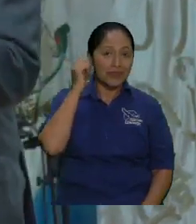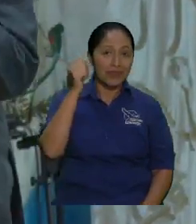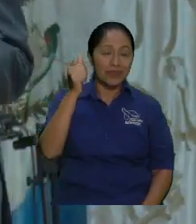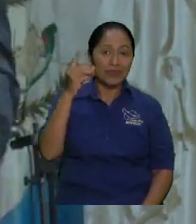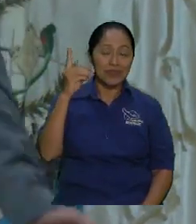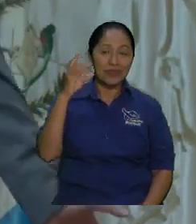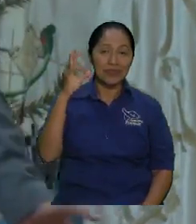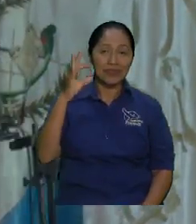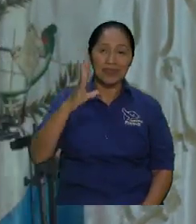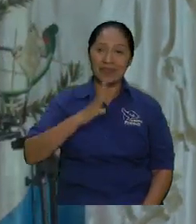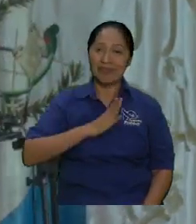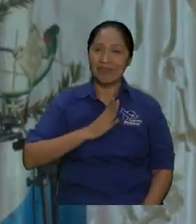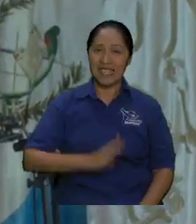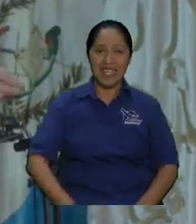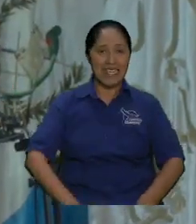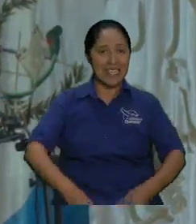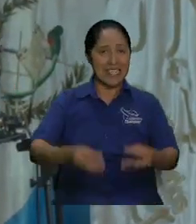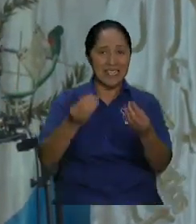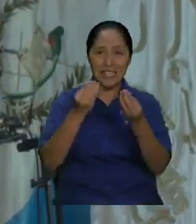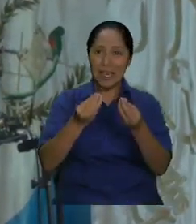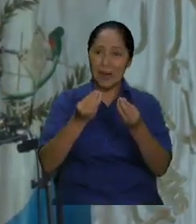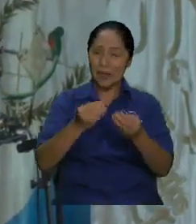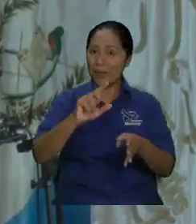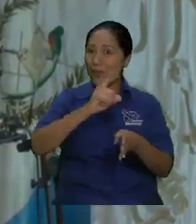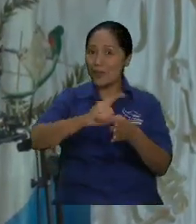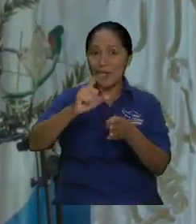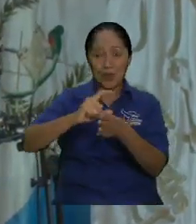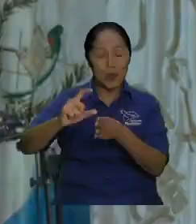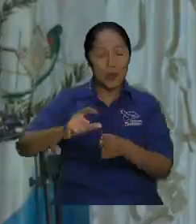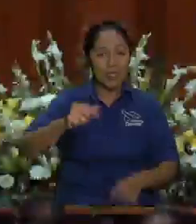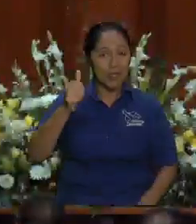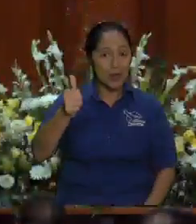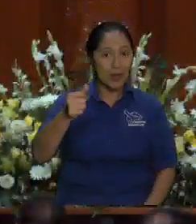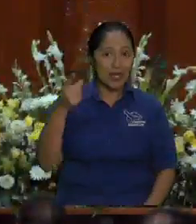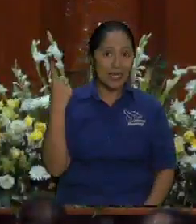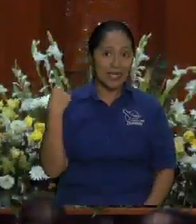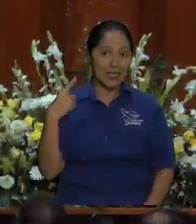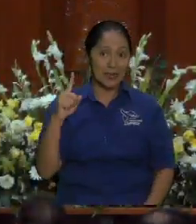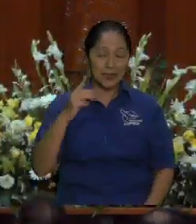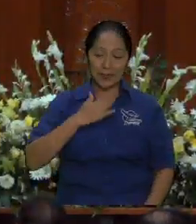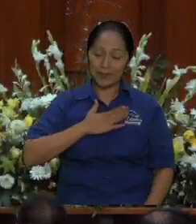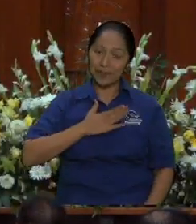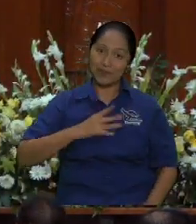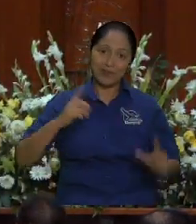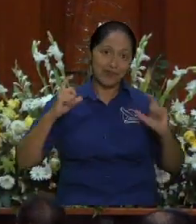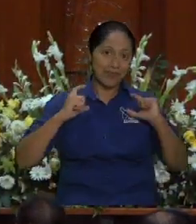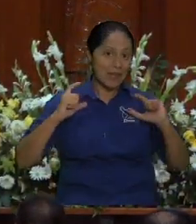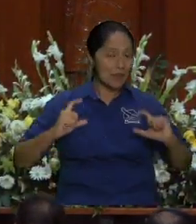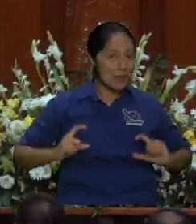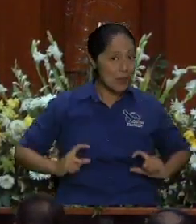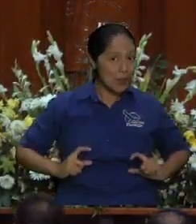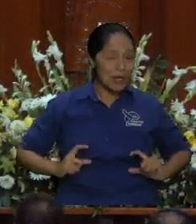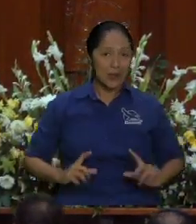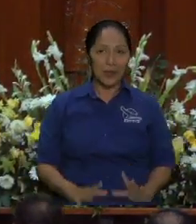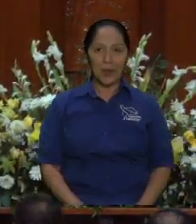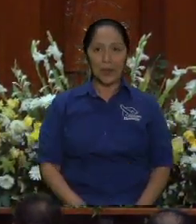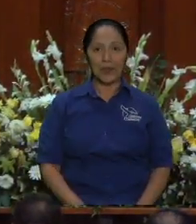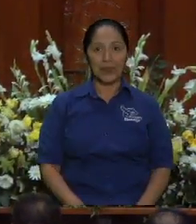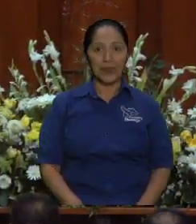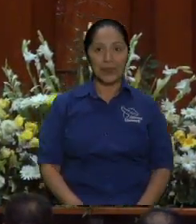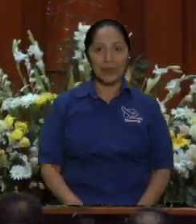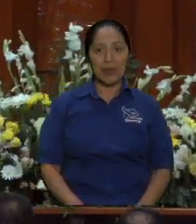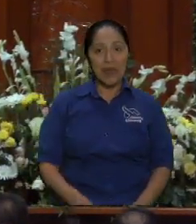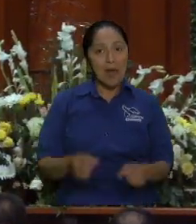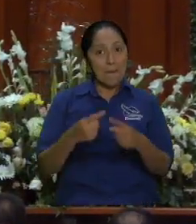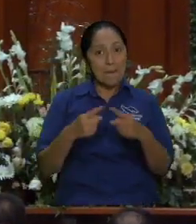vitamina A, vitamina E. Pero ella sí sabía. Lo que le estoy tratando de decir es que la mayoría, nosotros no